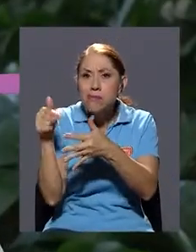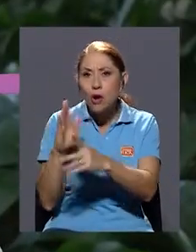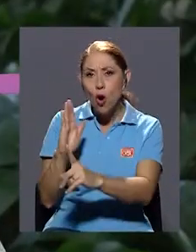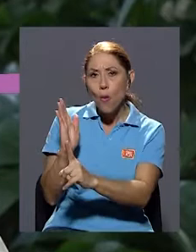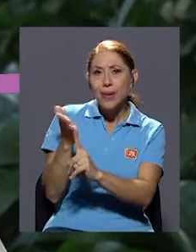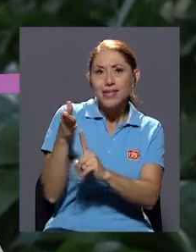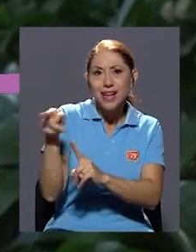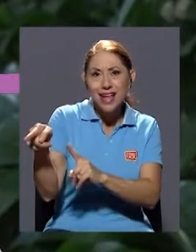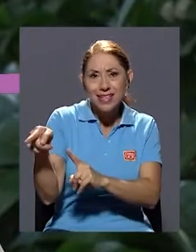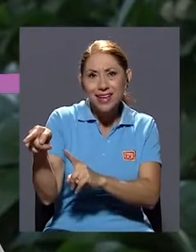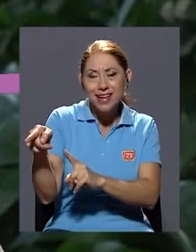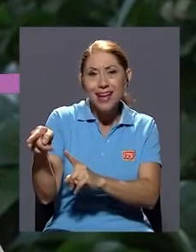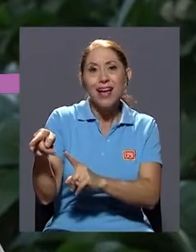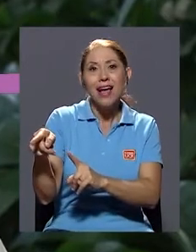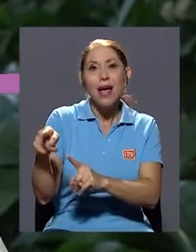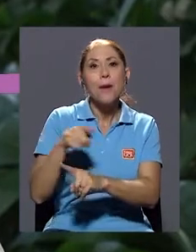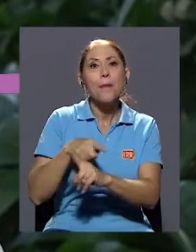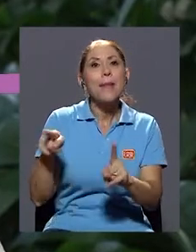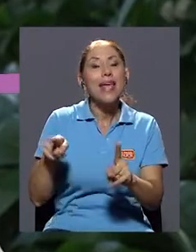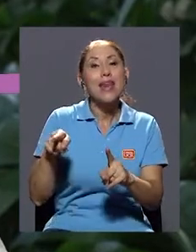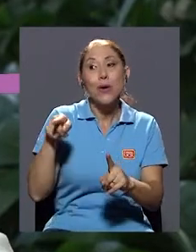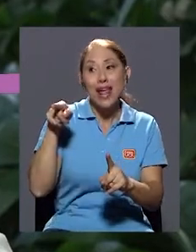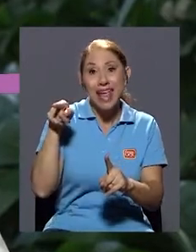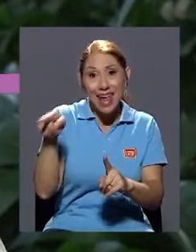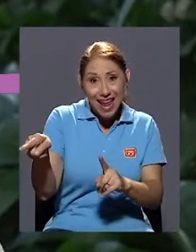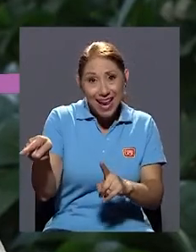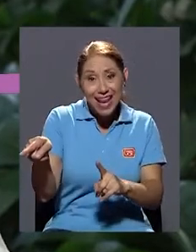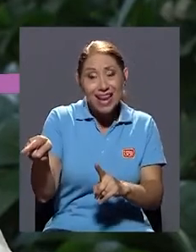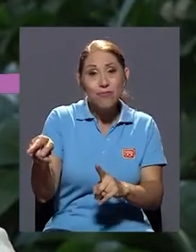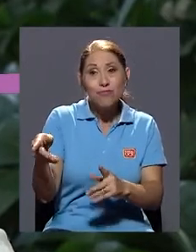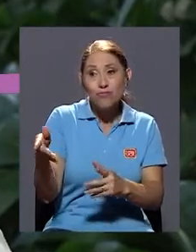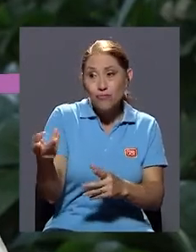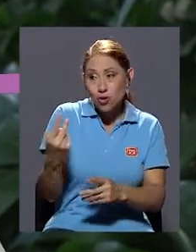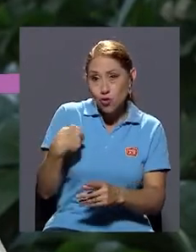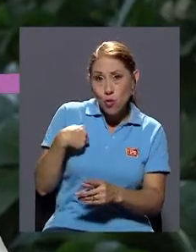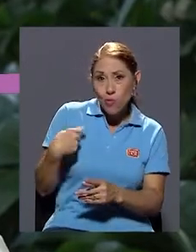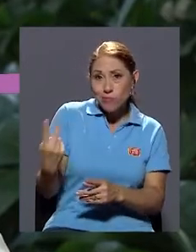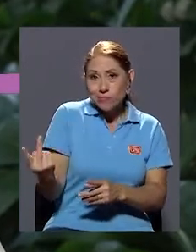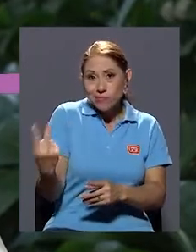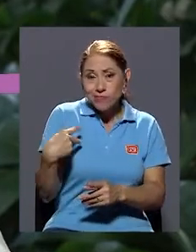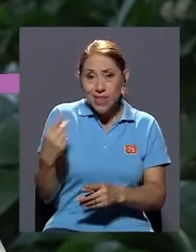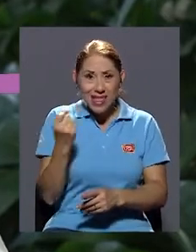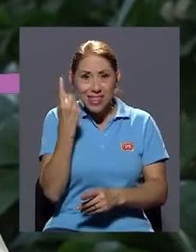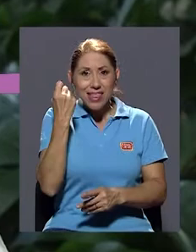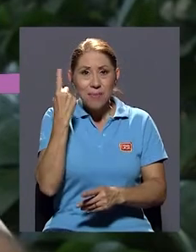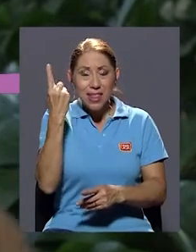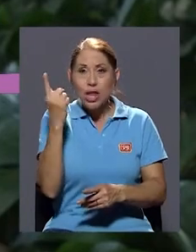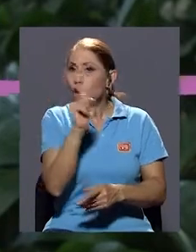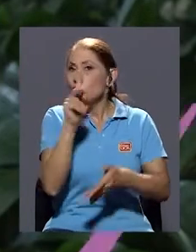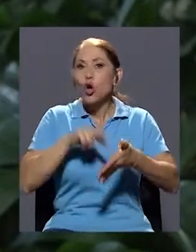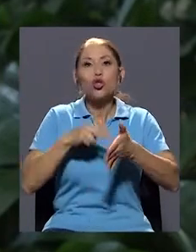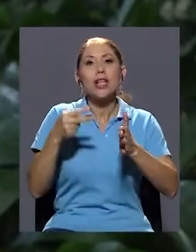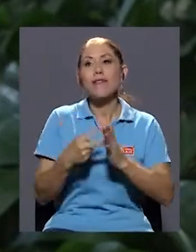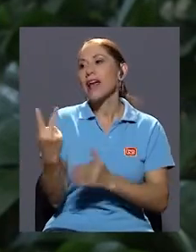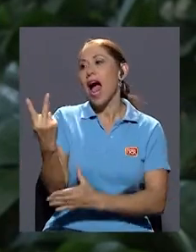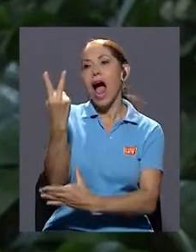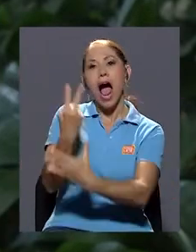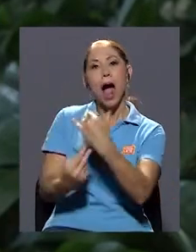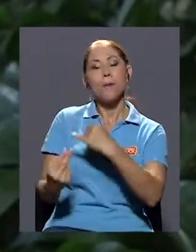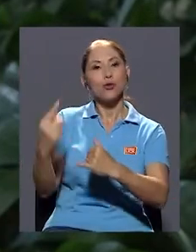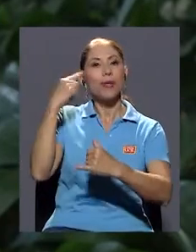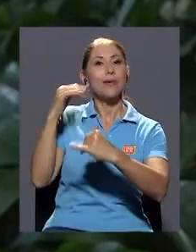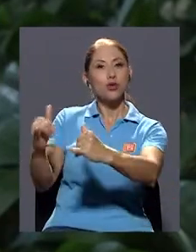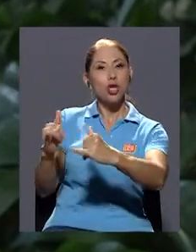quizás intentando algunos argumentos, pero que el entendimiento entre los dos no va a significar que los dos pensemos igual y